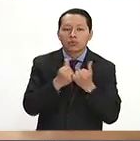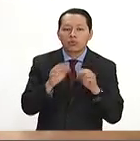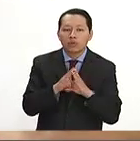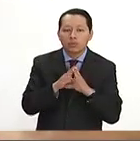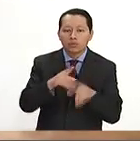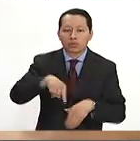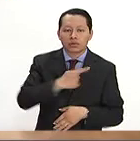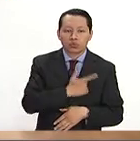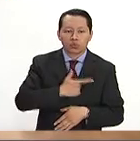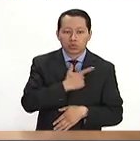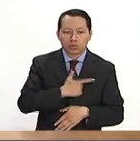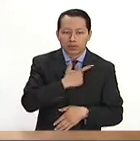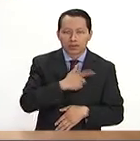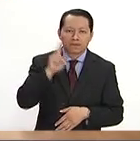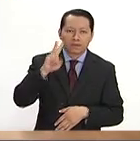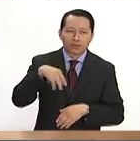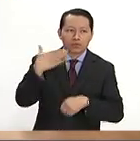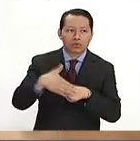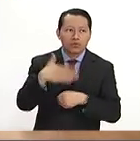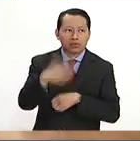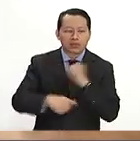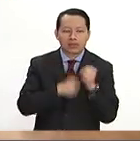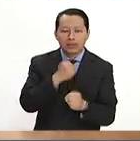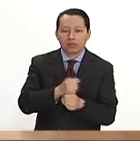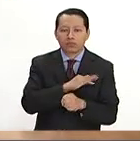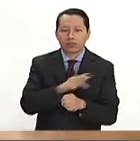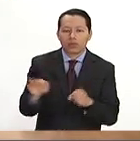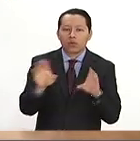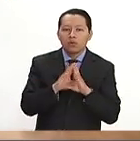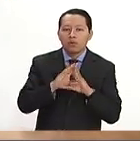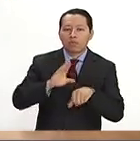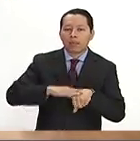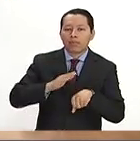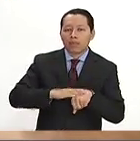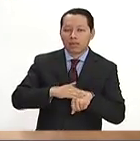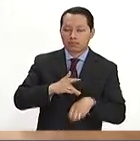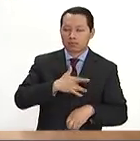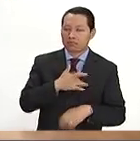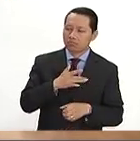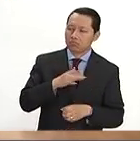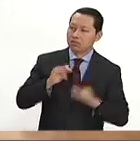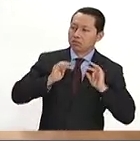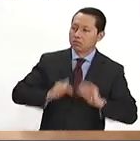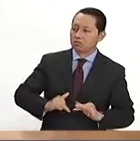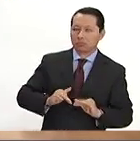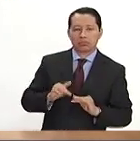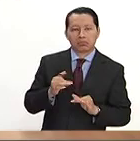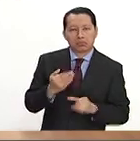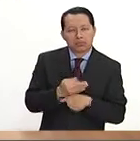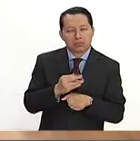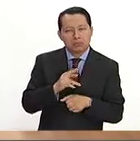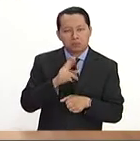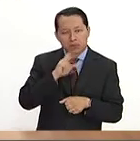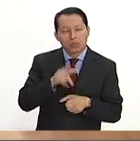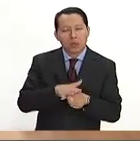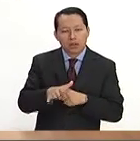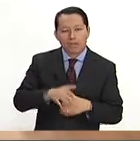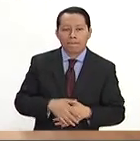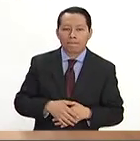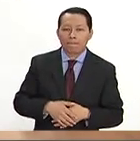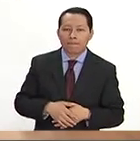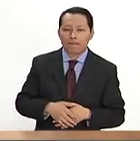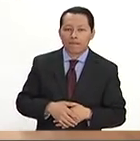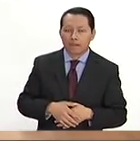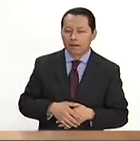les gustaría ver en los próximos 10 años para poder estar ustedes más satisfechas, supongo, de lo que ya están ahora? Apostamos por